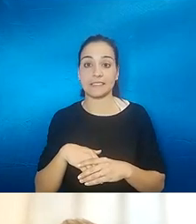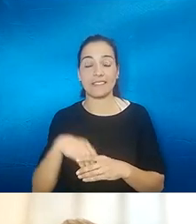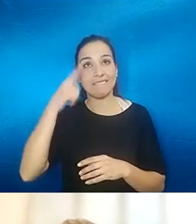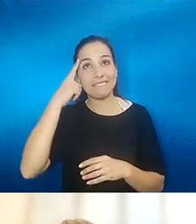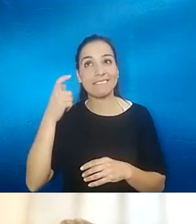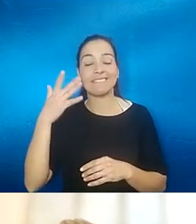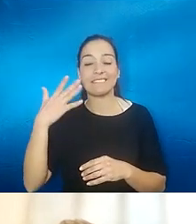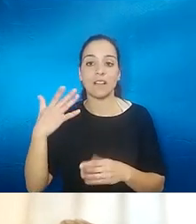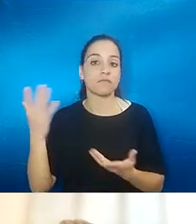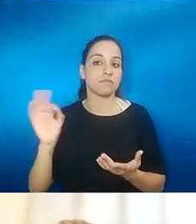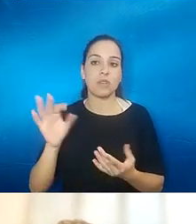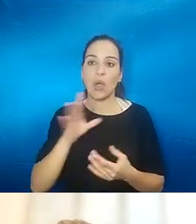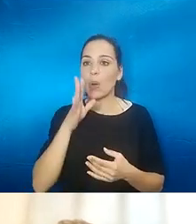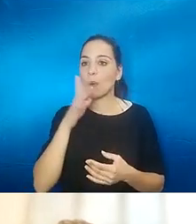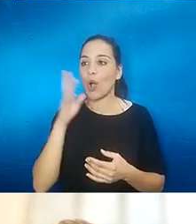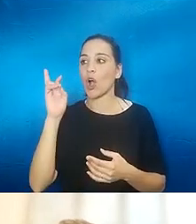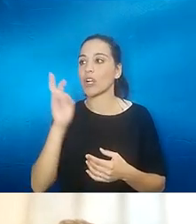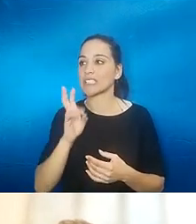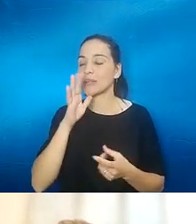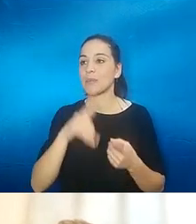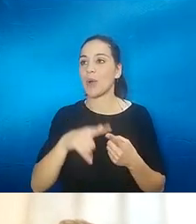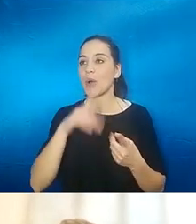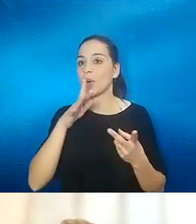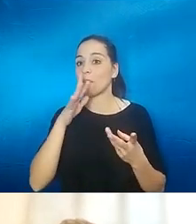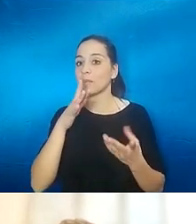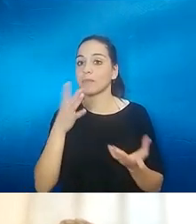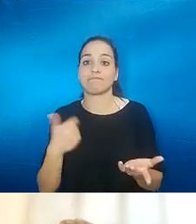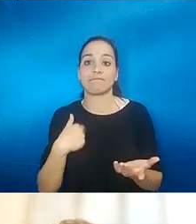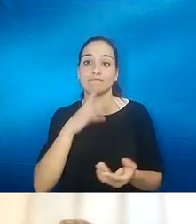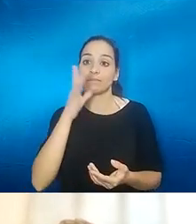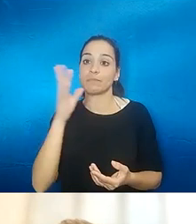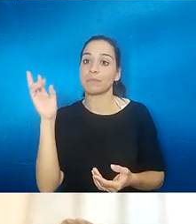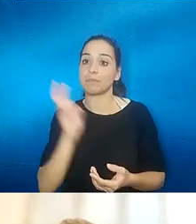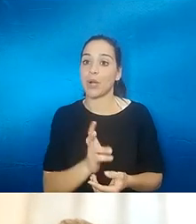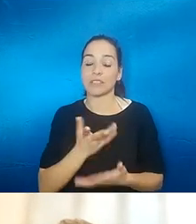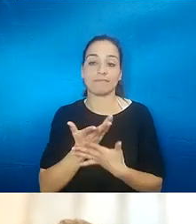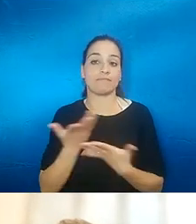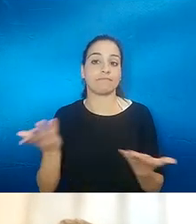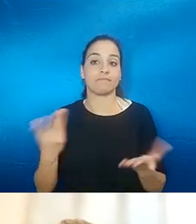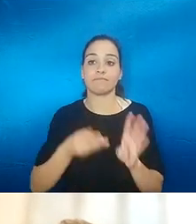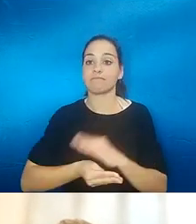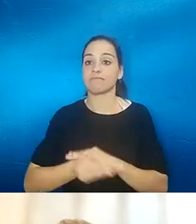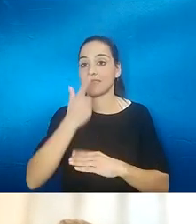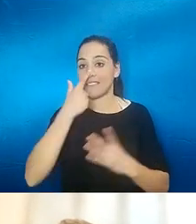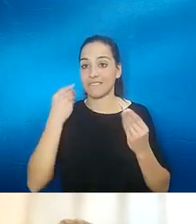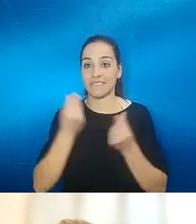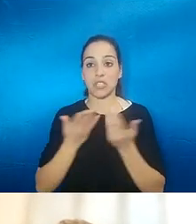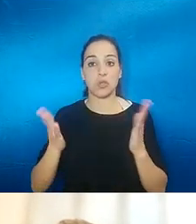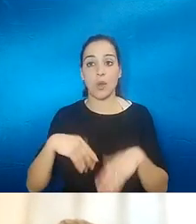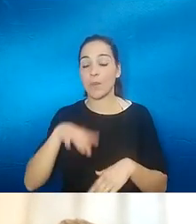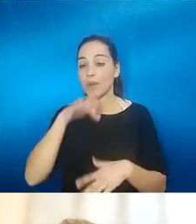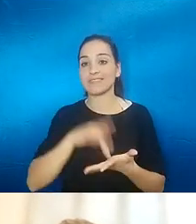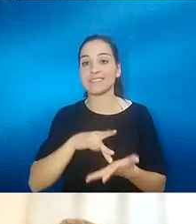puede ser por esto puede ser por esto otro no sé por qué nací sin olfato porque no he olido nunca